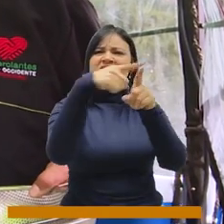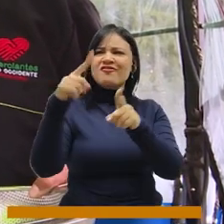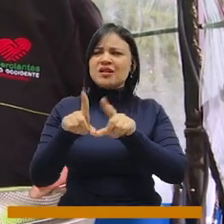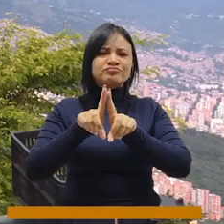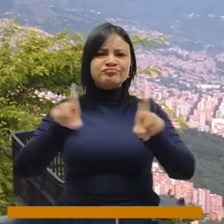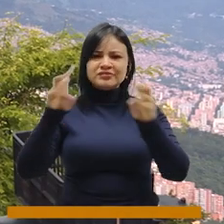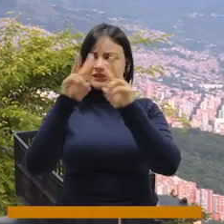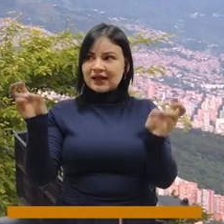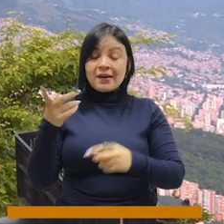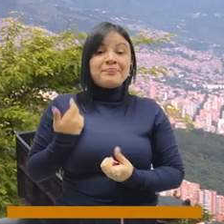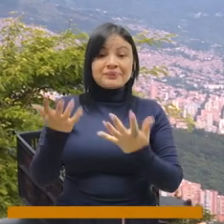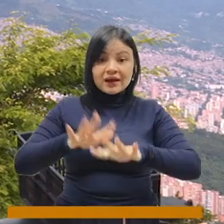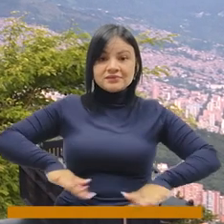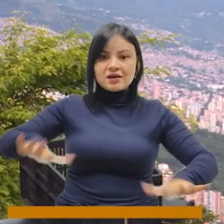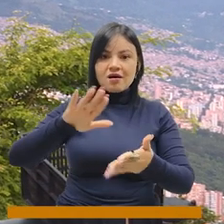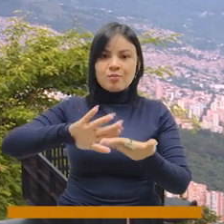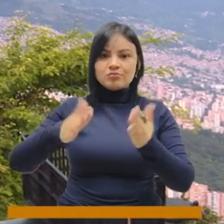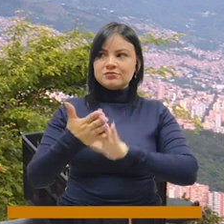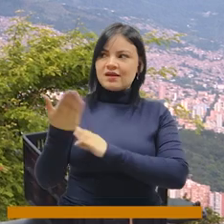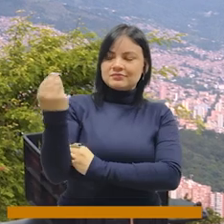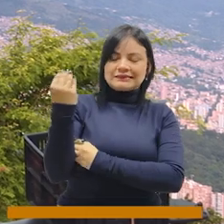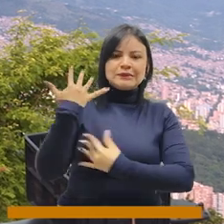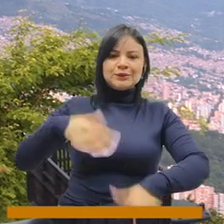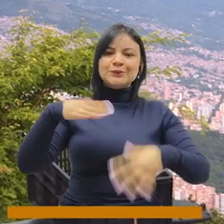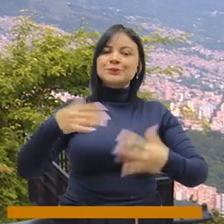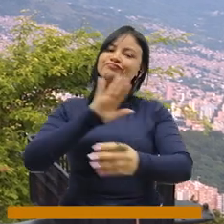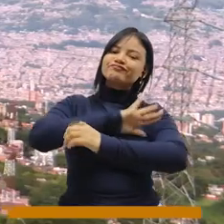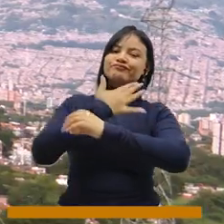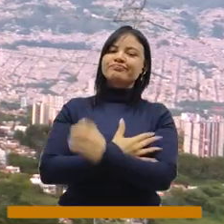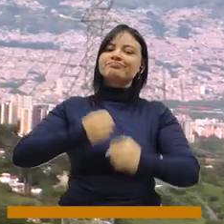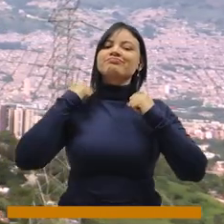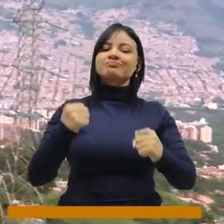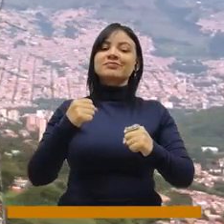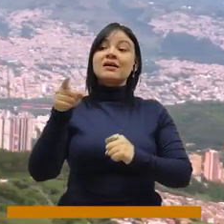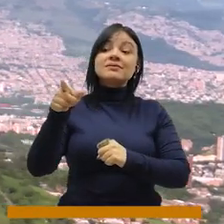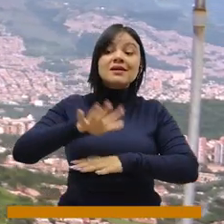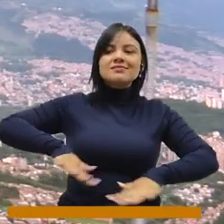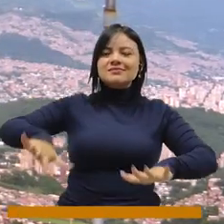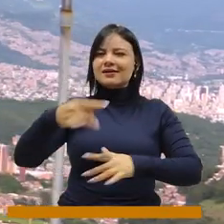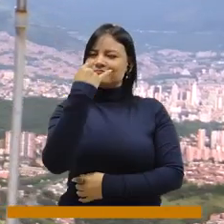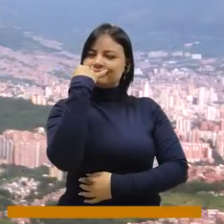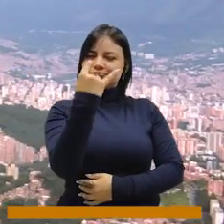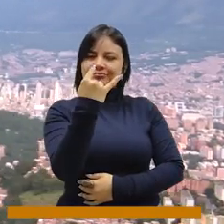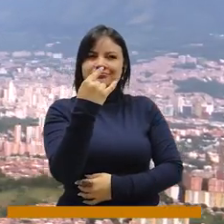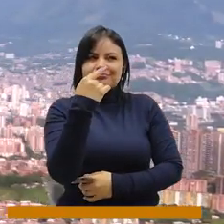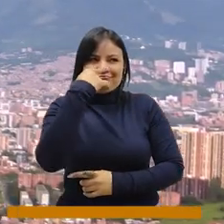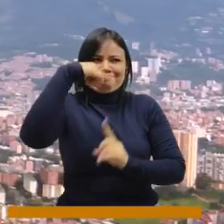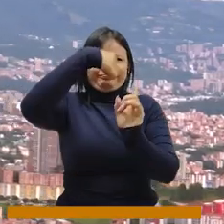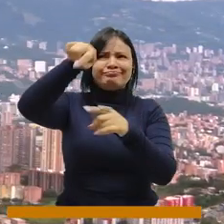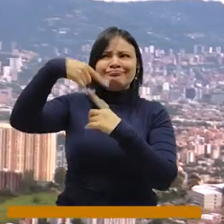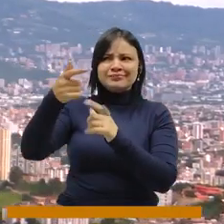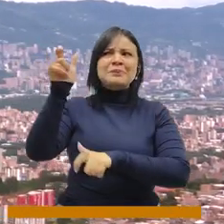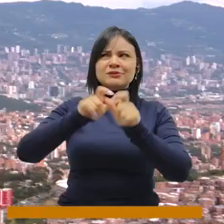tipo. Esta zona, como nos lo ha pedido la comunidad, tiene todo el potencial para volverse una zona de atractivo